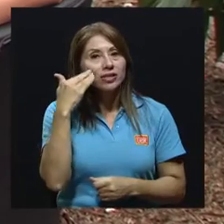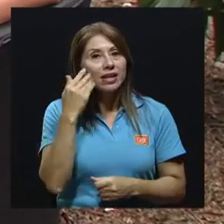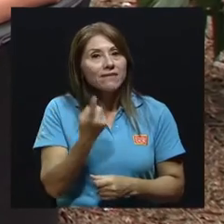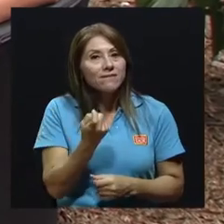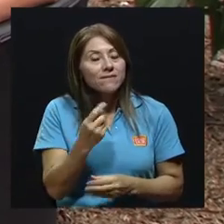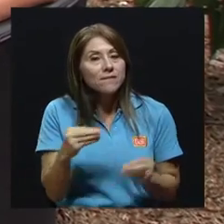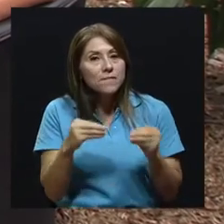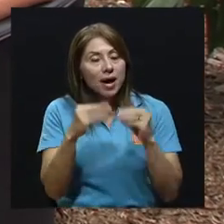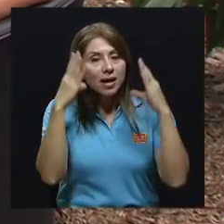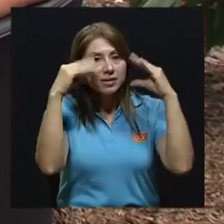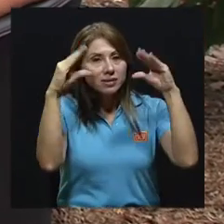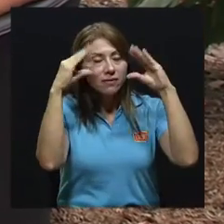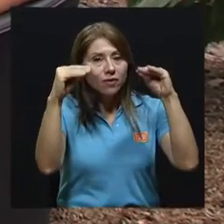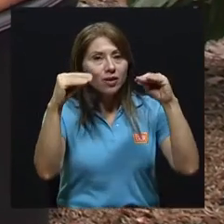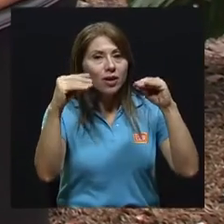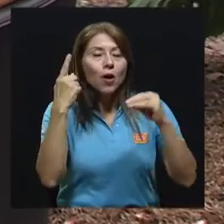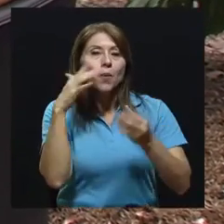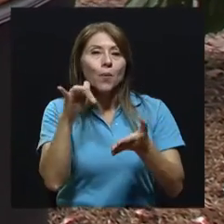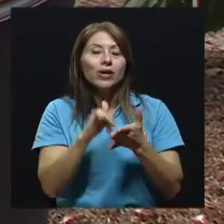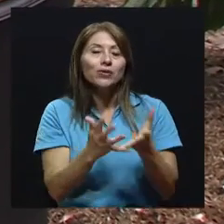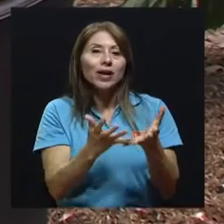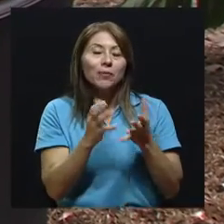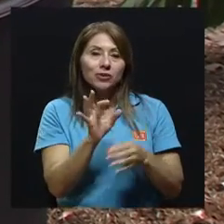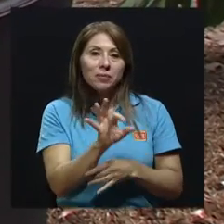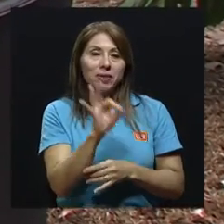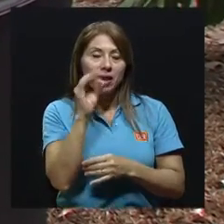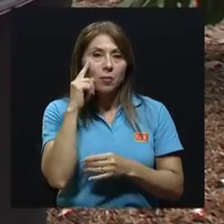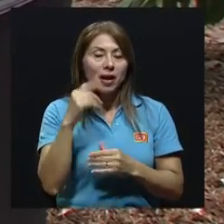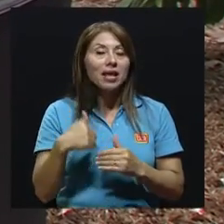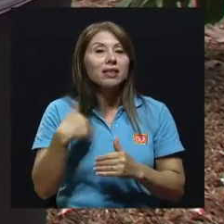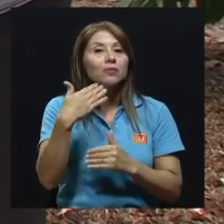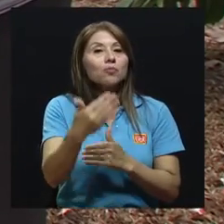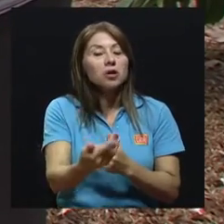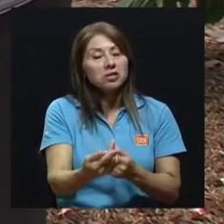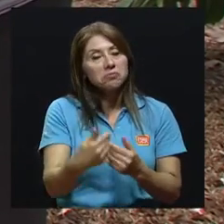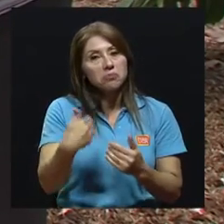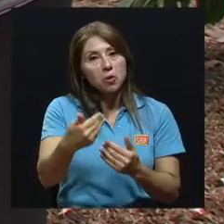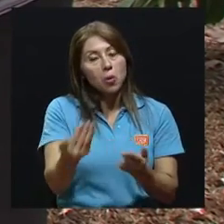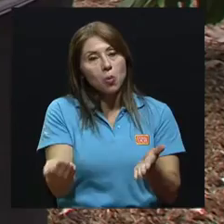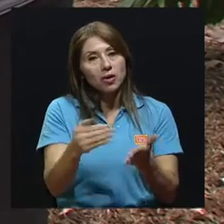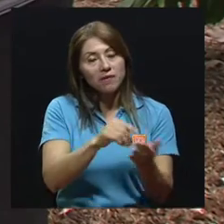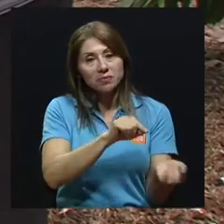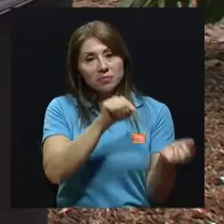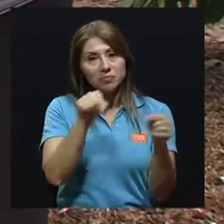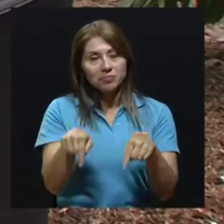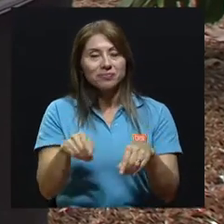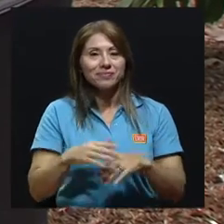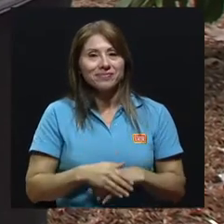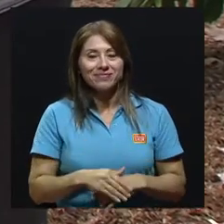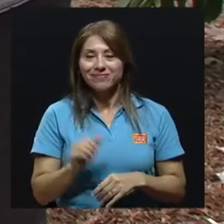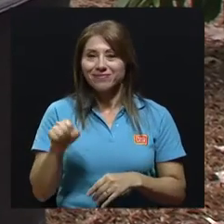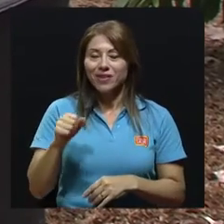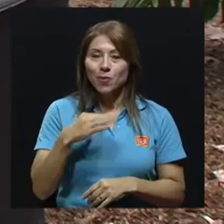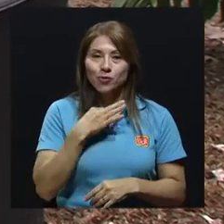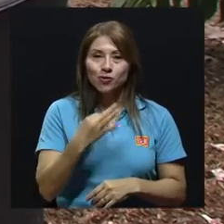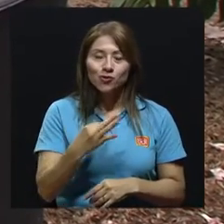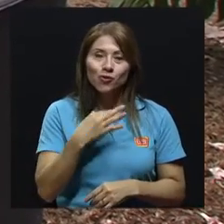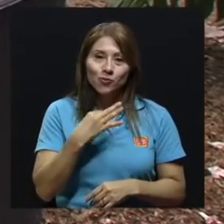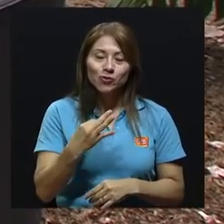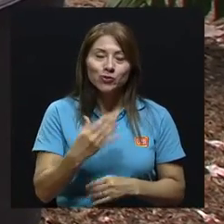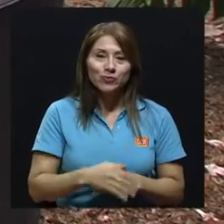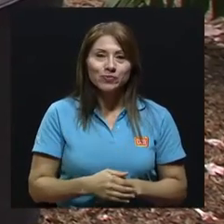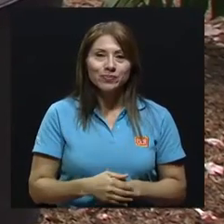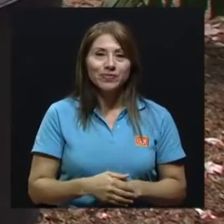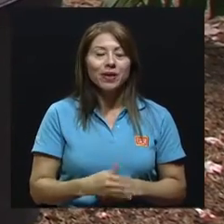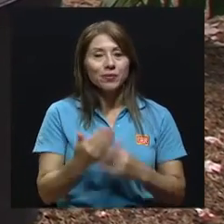yo sé que hay más que abarcar pero por eso queremos hacerle la invitación para que nos siga acompañando próximamente para que no se nos pierda. Con